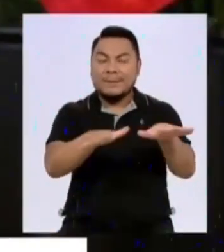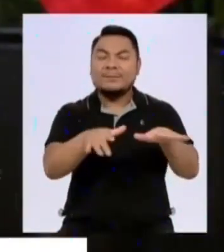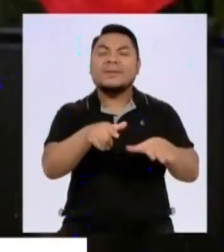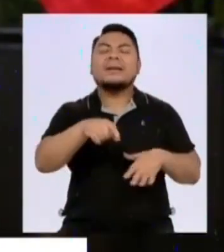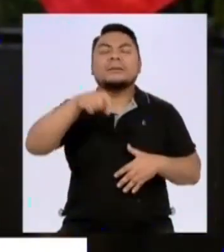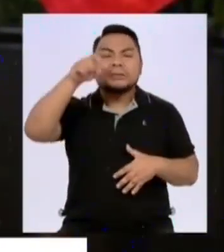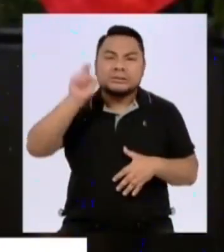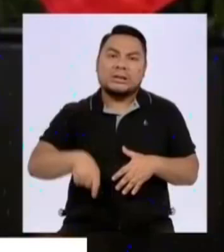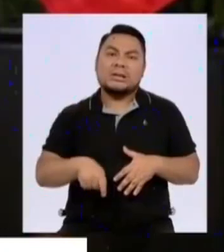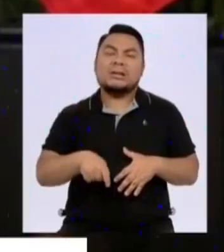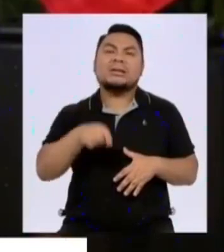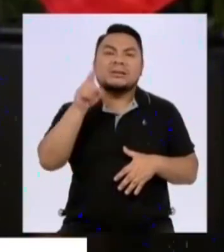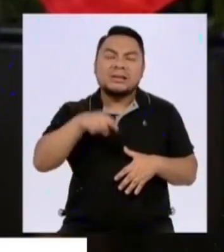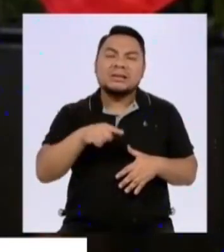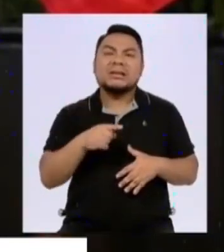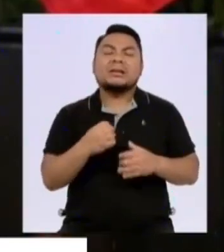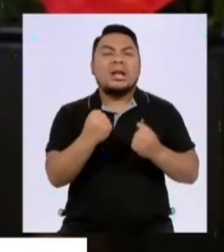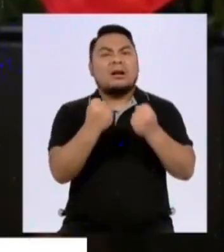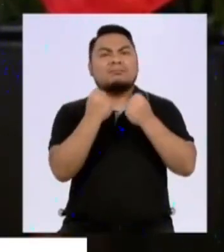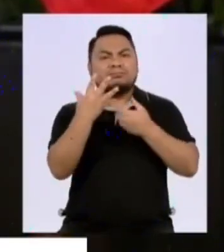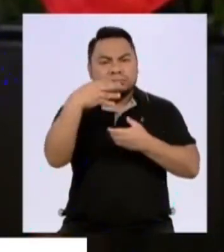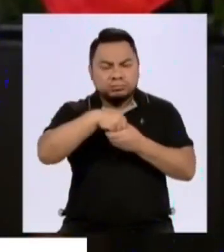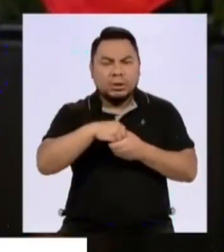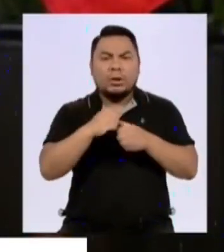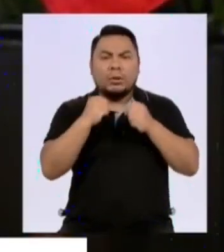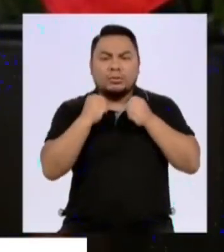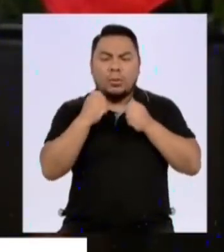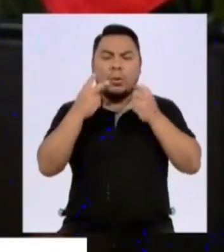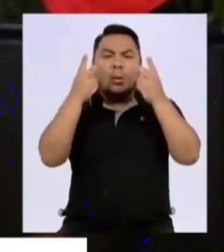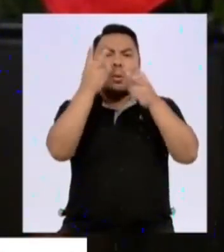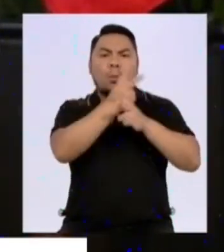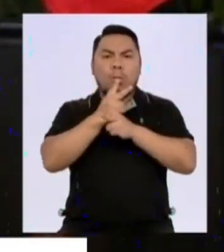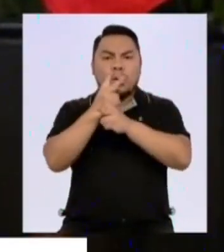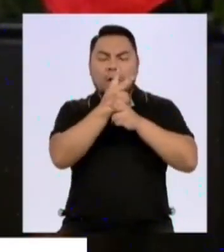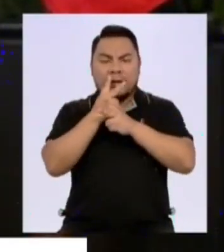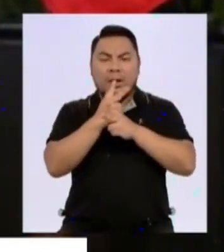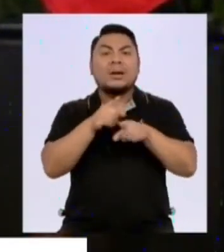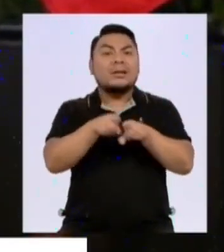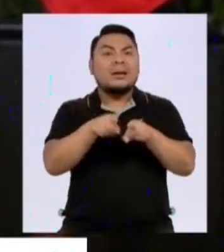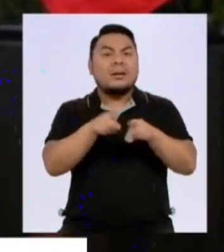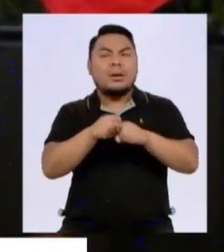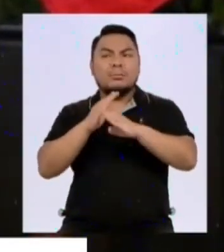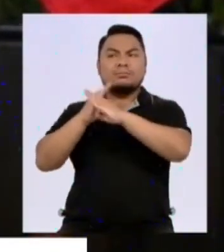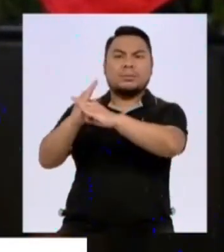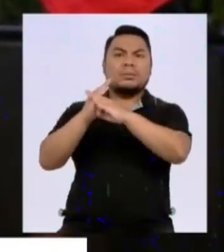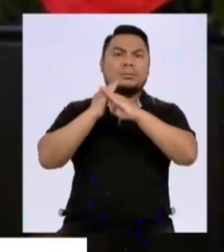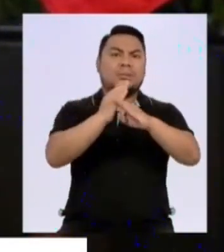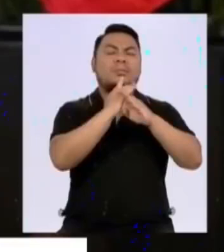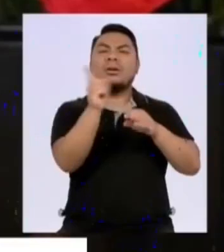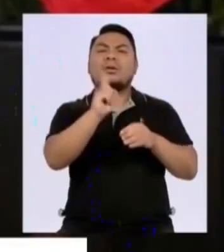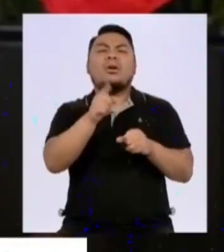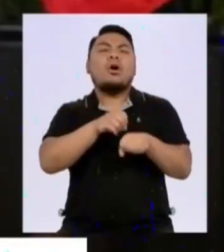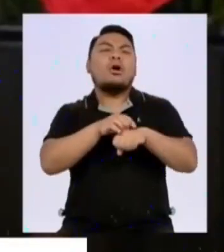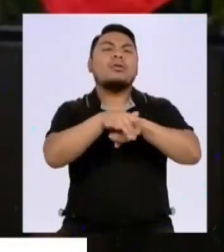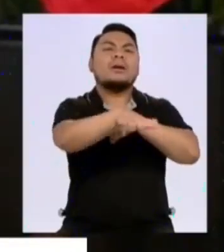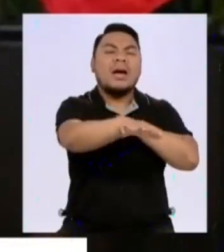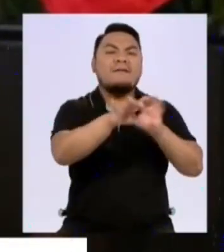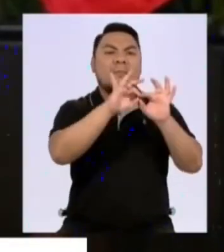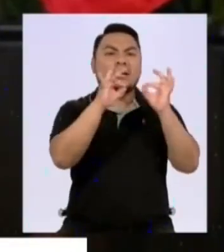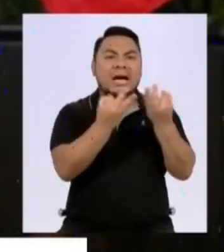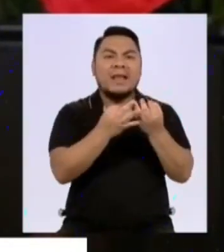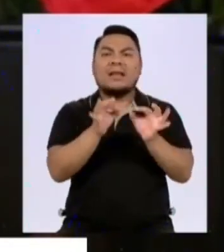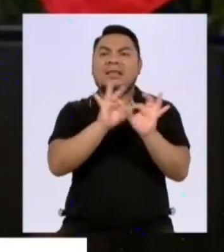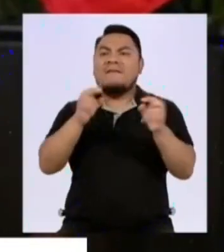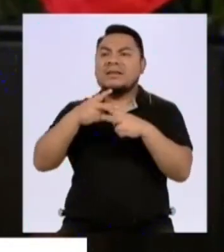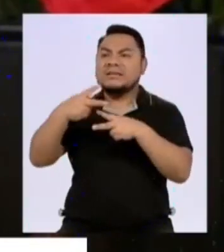que reforzar sus cuidados para no poder contagiar ni a familiares, ni a vecinos, ni a ciudadanos.